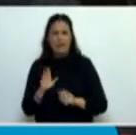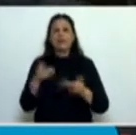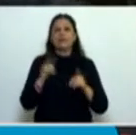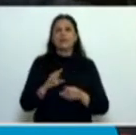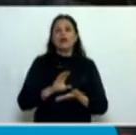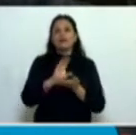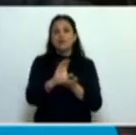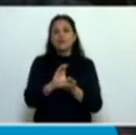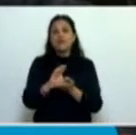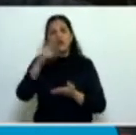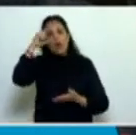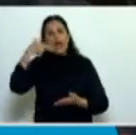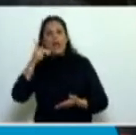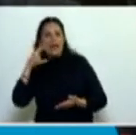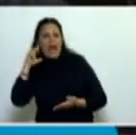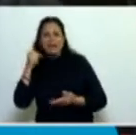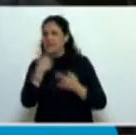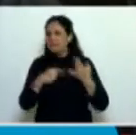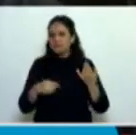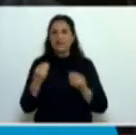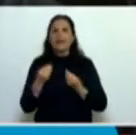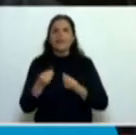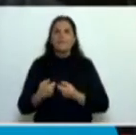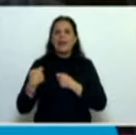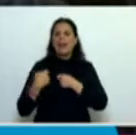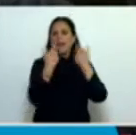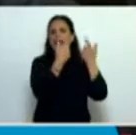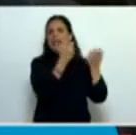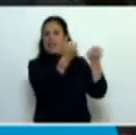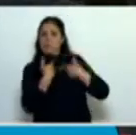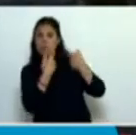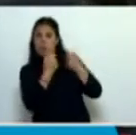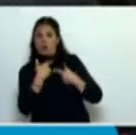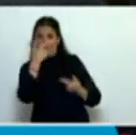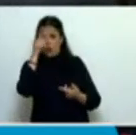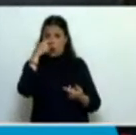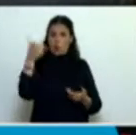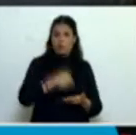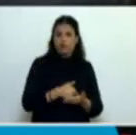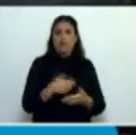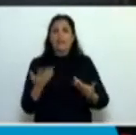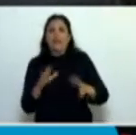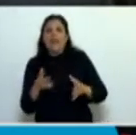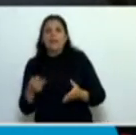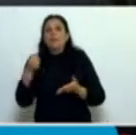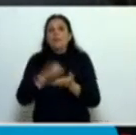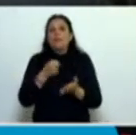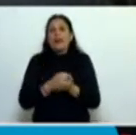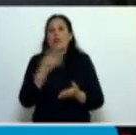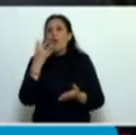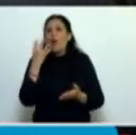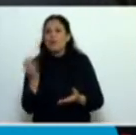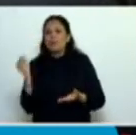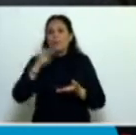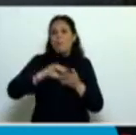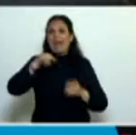Camesa o Enarsa, que fueron destinados a la importación de combustible, donde en algunos casos se llegó a pagar 4 veces